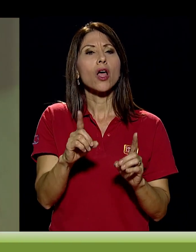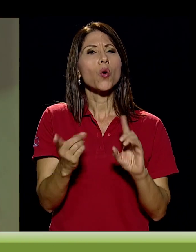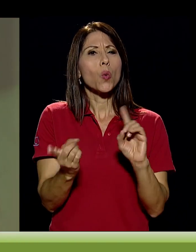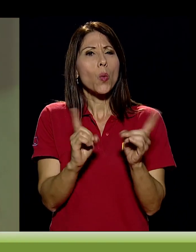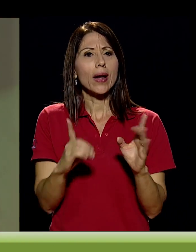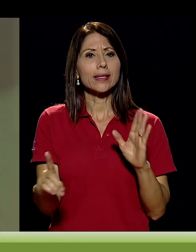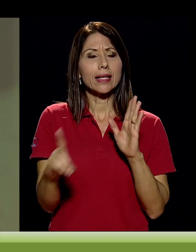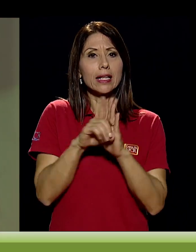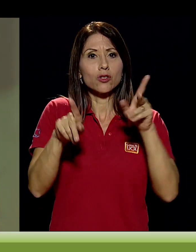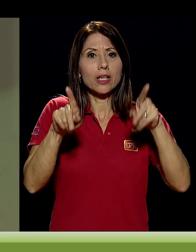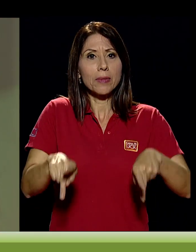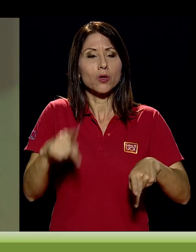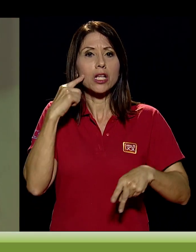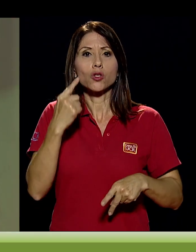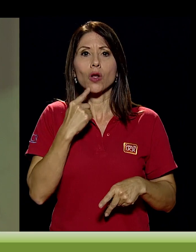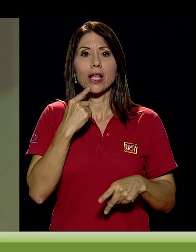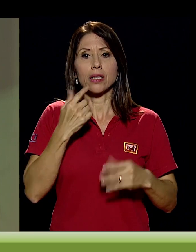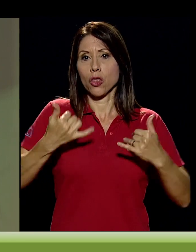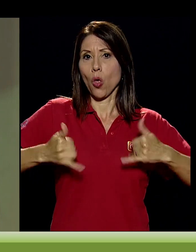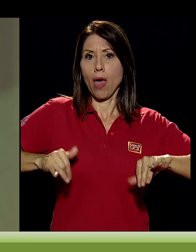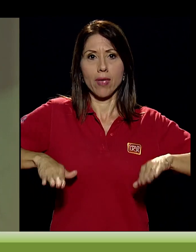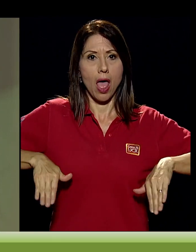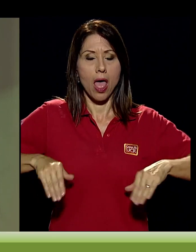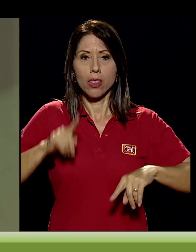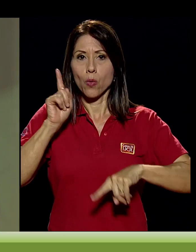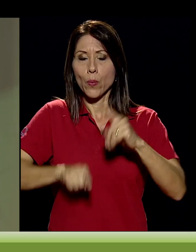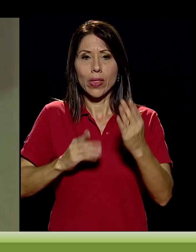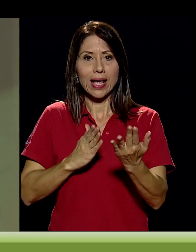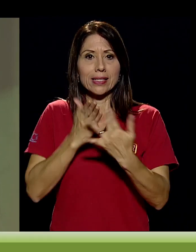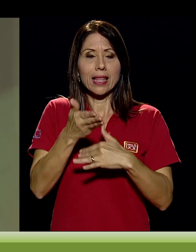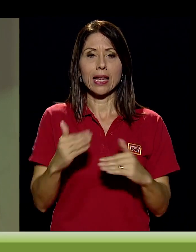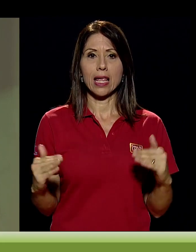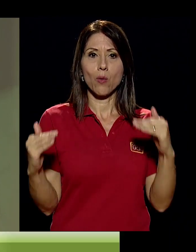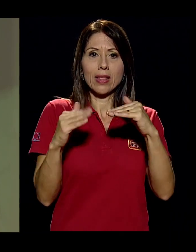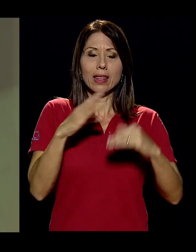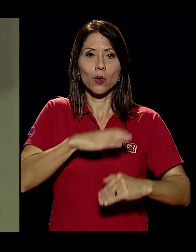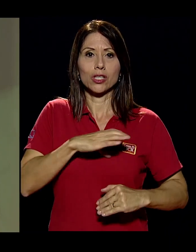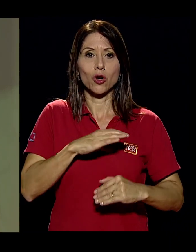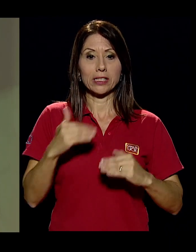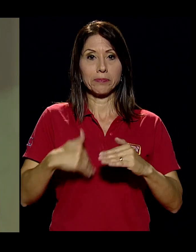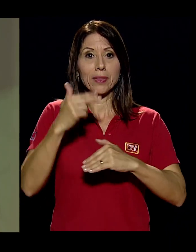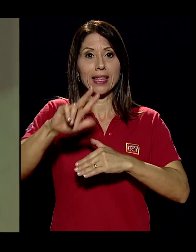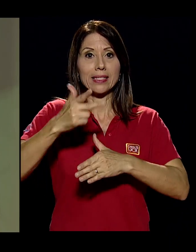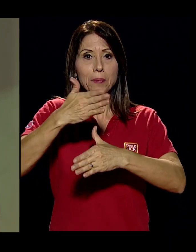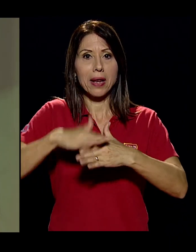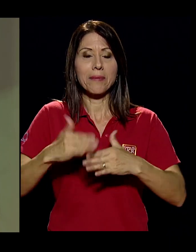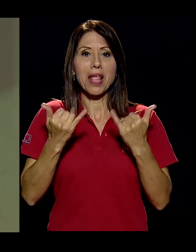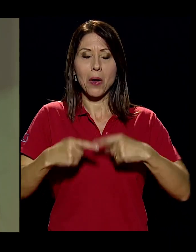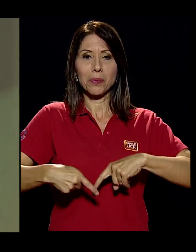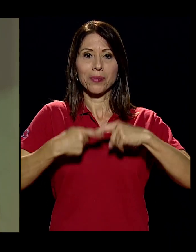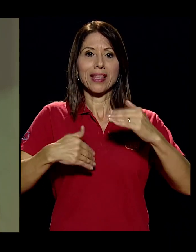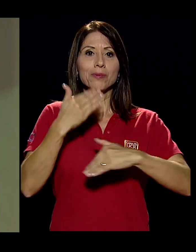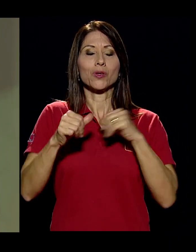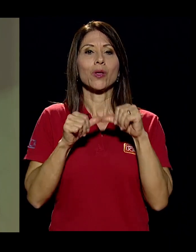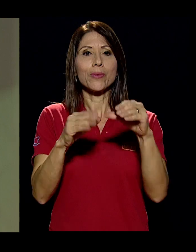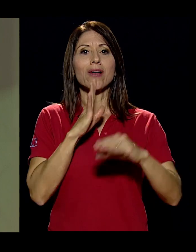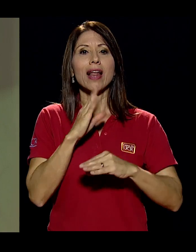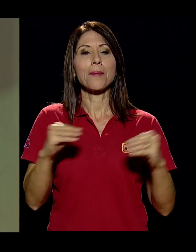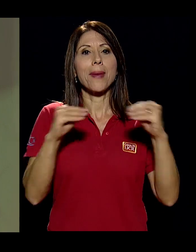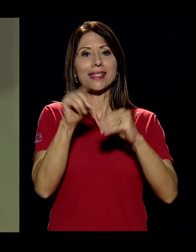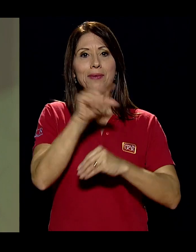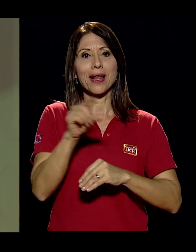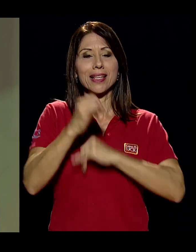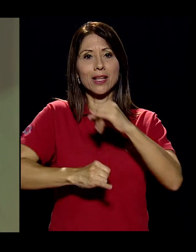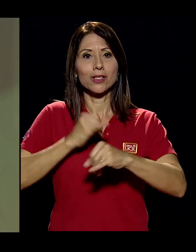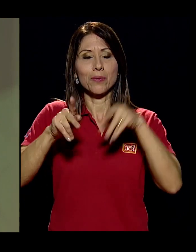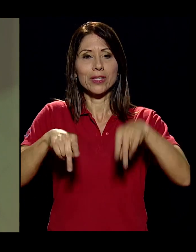derechos a los que las personas sordas no pueden acceder todavía en igualdad de condiciones. En el tercer bloque del programa, vamos a un corte y ya regresamos a hablar más